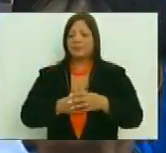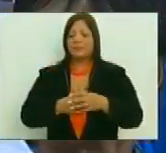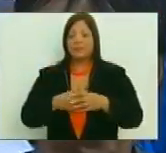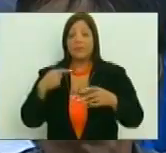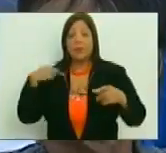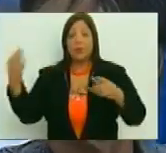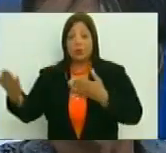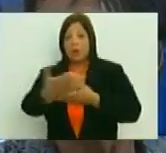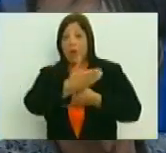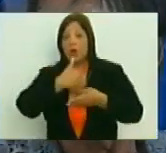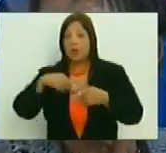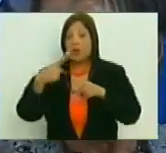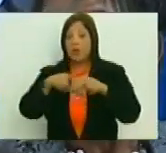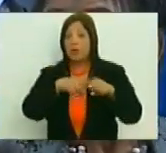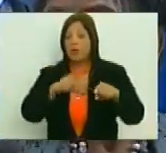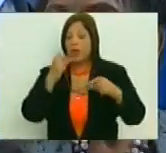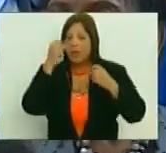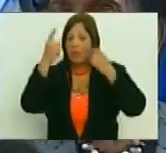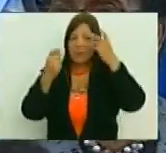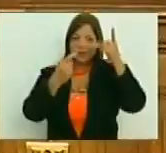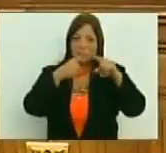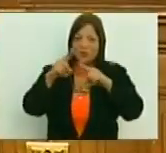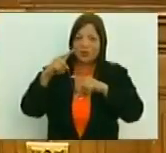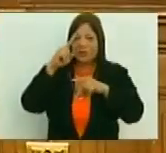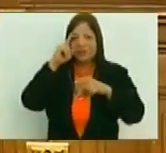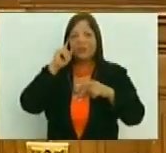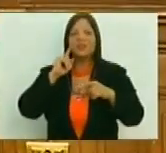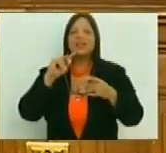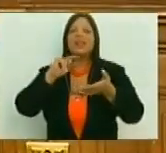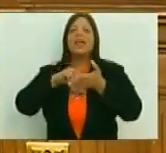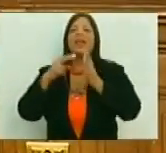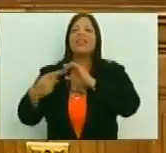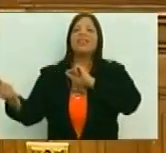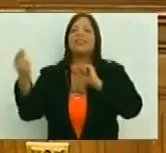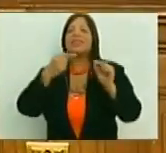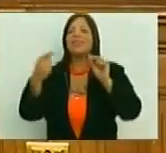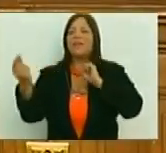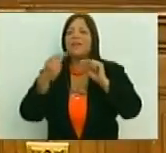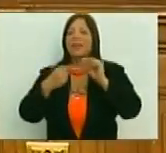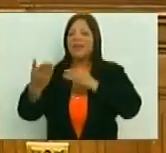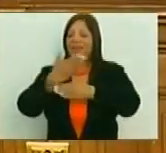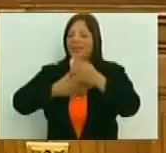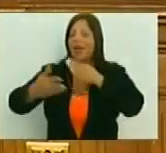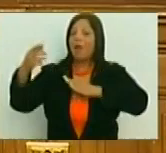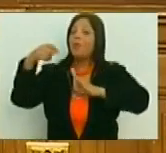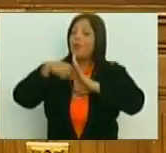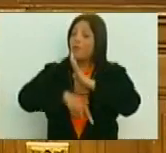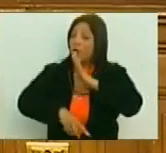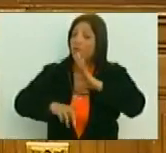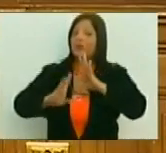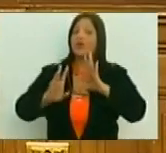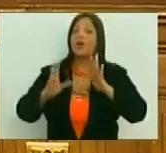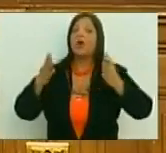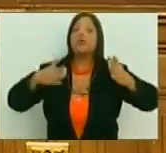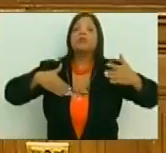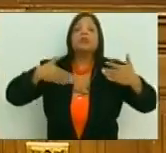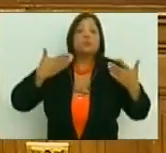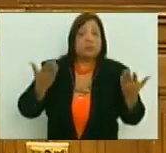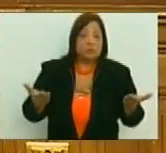allí recogimos una cantidad de impresiones para lo que será el debate profundo, donde, bueno, hay la posibilidad